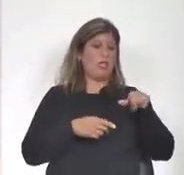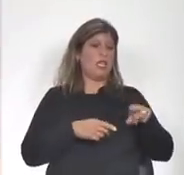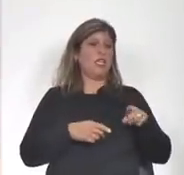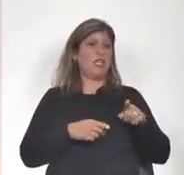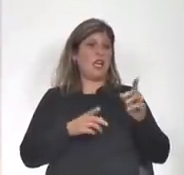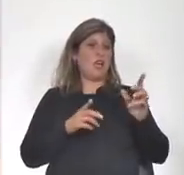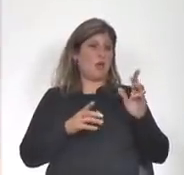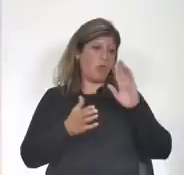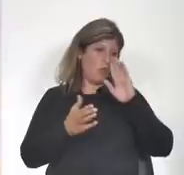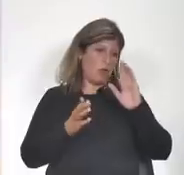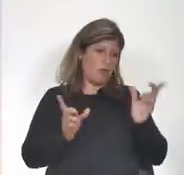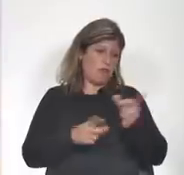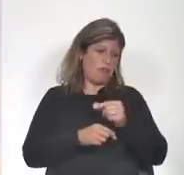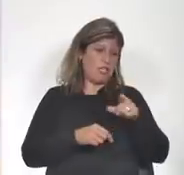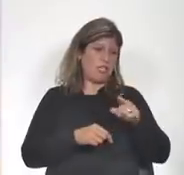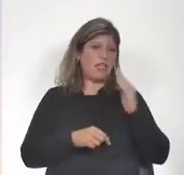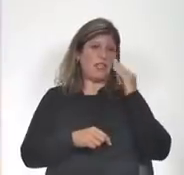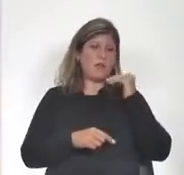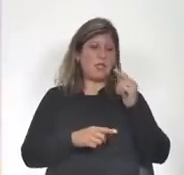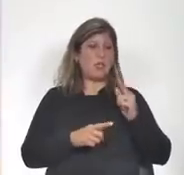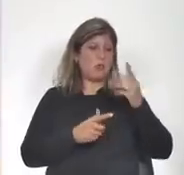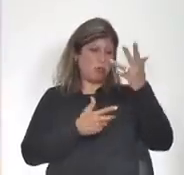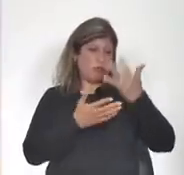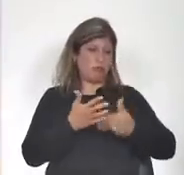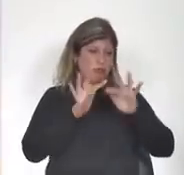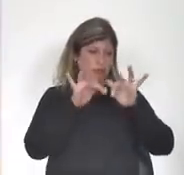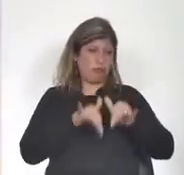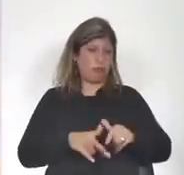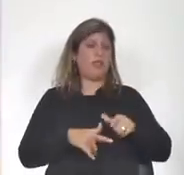con una nota de Alfie de principios de abril